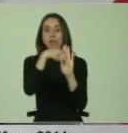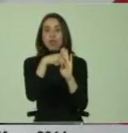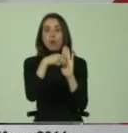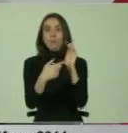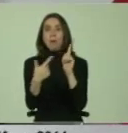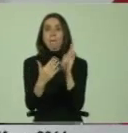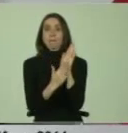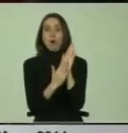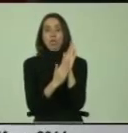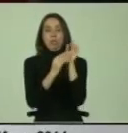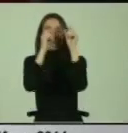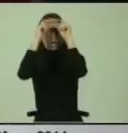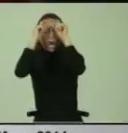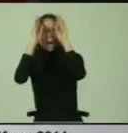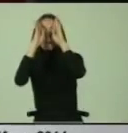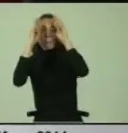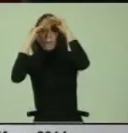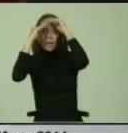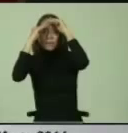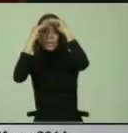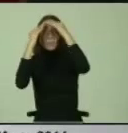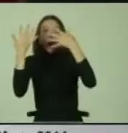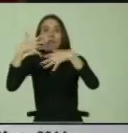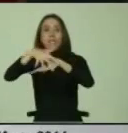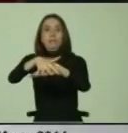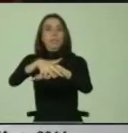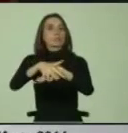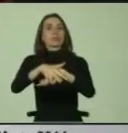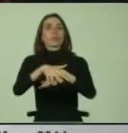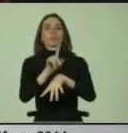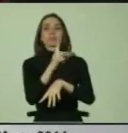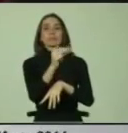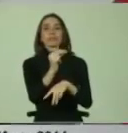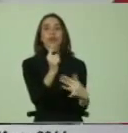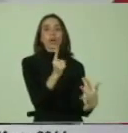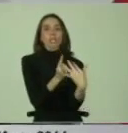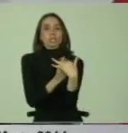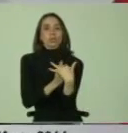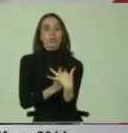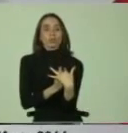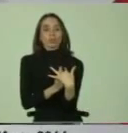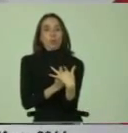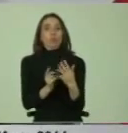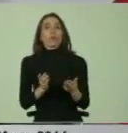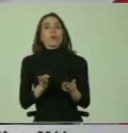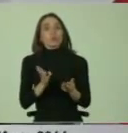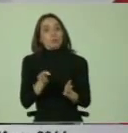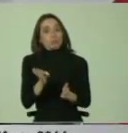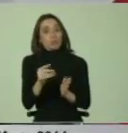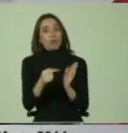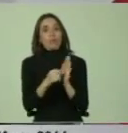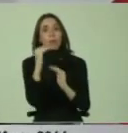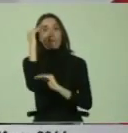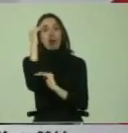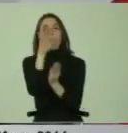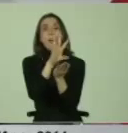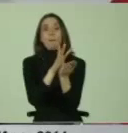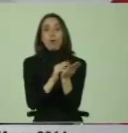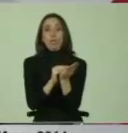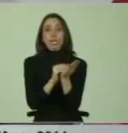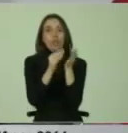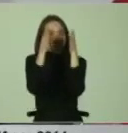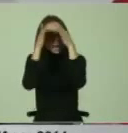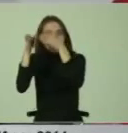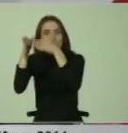política, más en el paradigma de la integración que en la inclusión. Prevalece un modelo basado en el